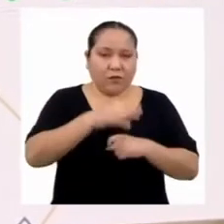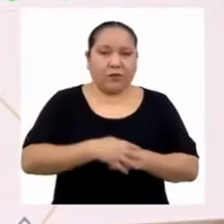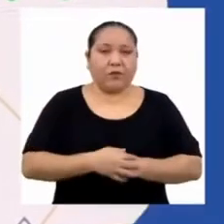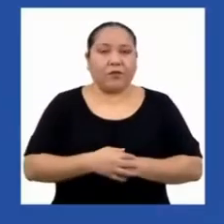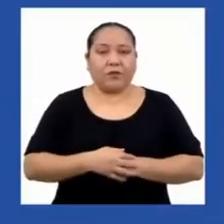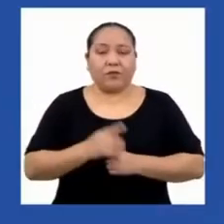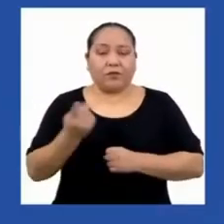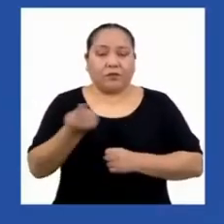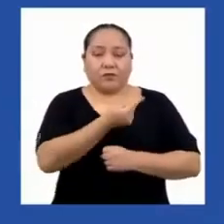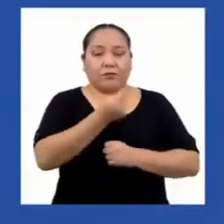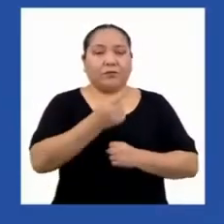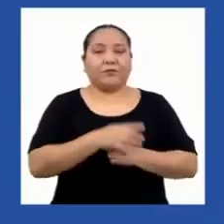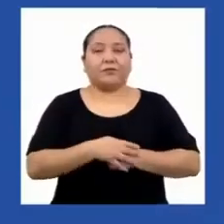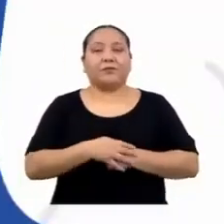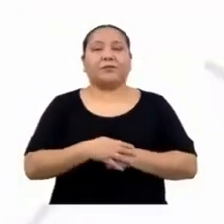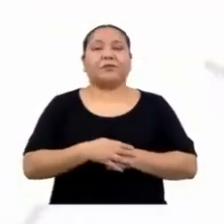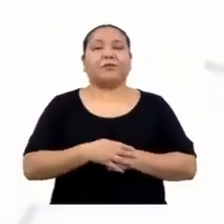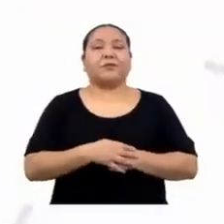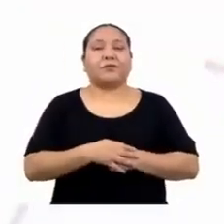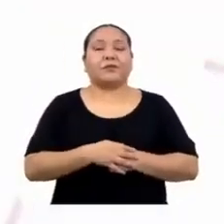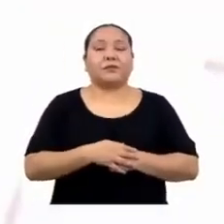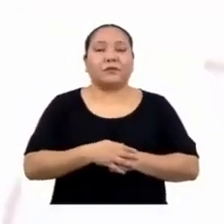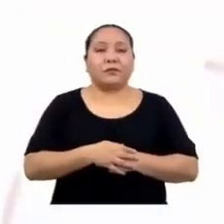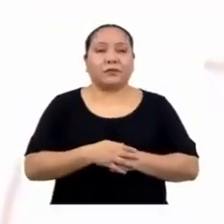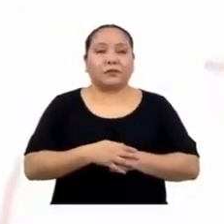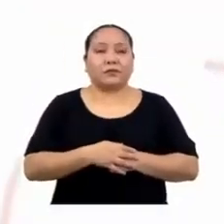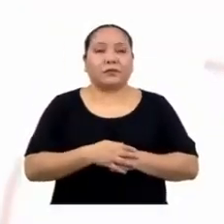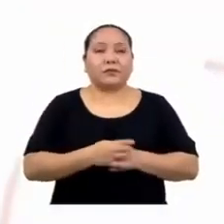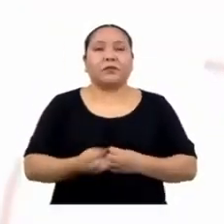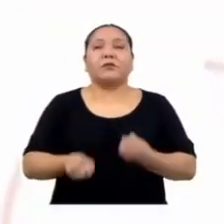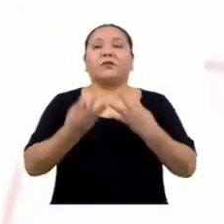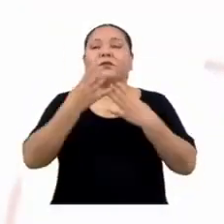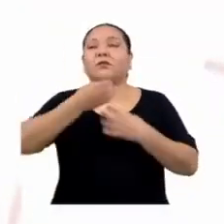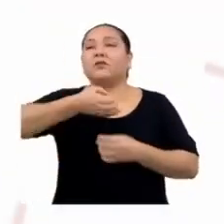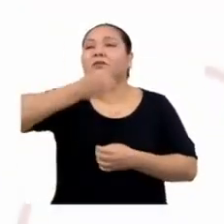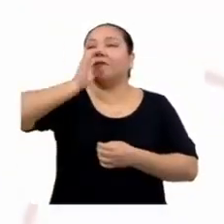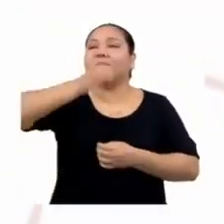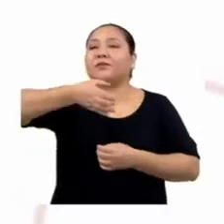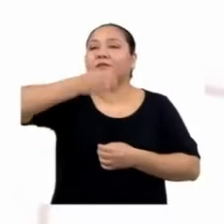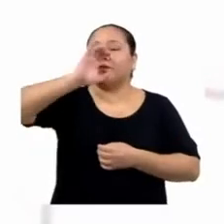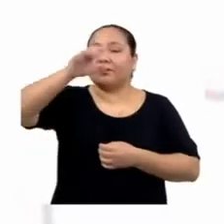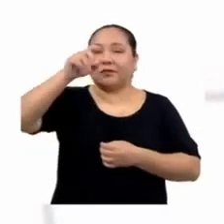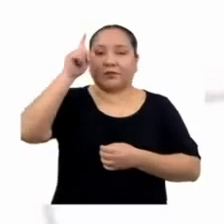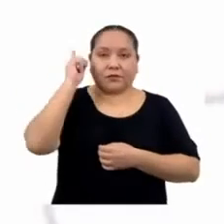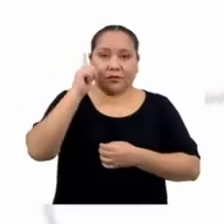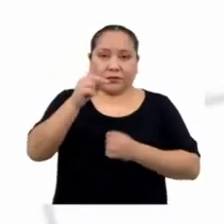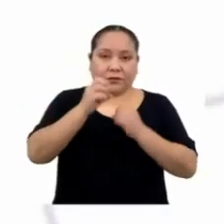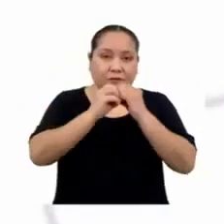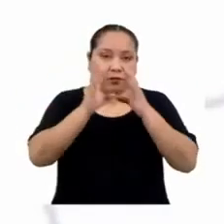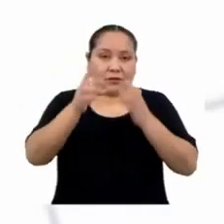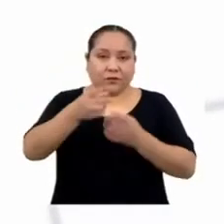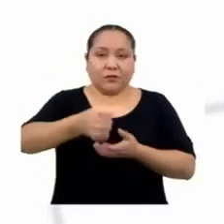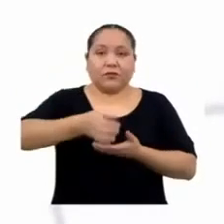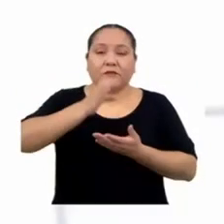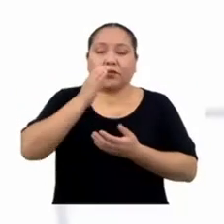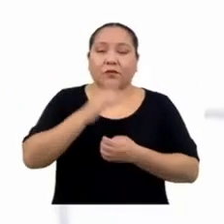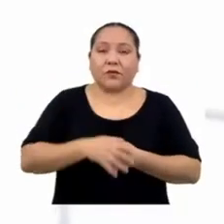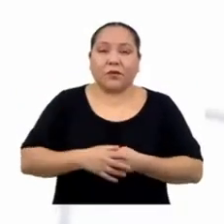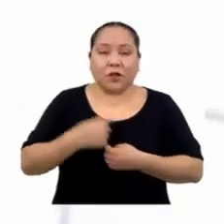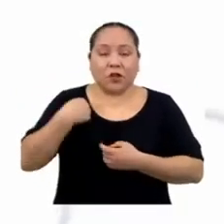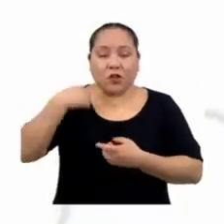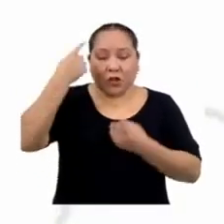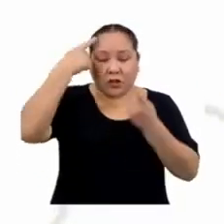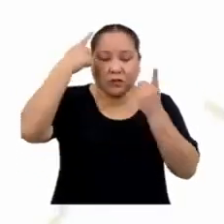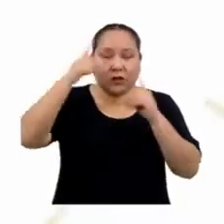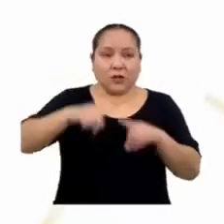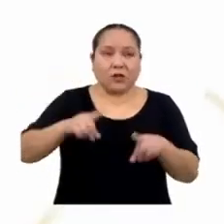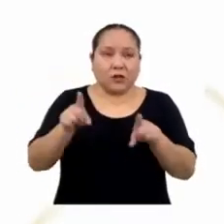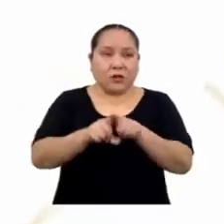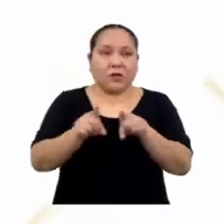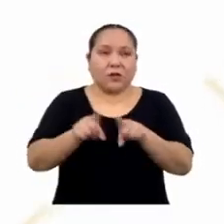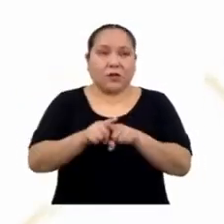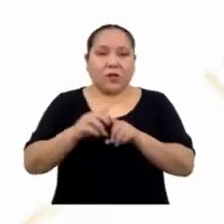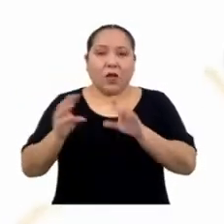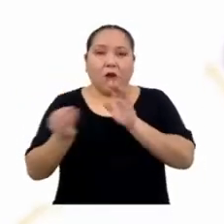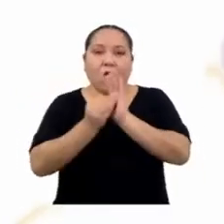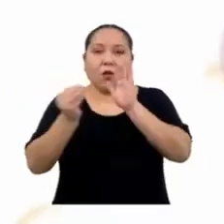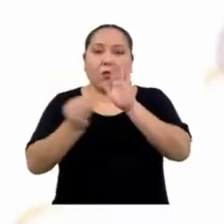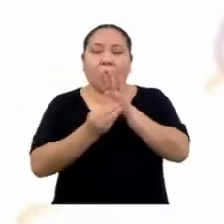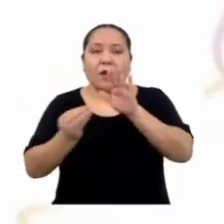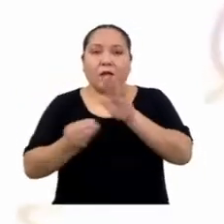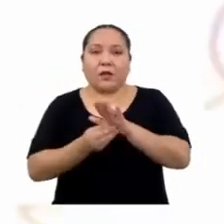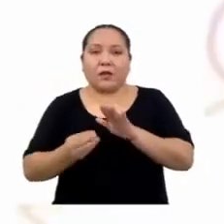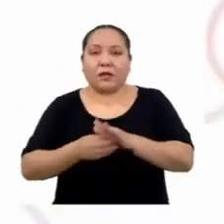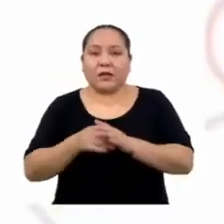Quedaría así. ¿Cuántos vasos de agua al día consumes en promedio? He decidido también agregarle algunas